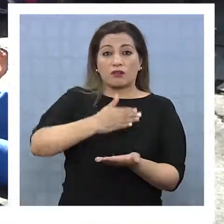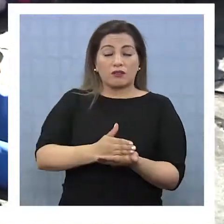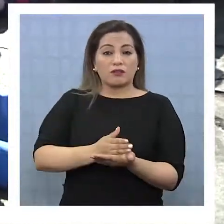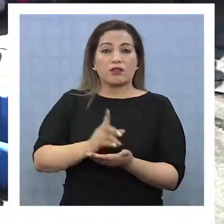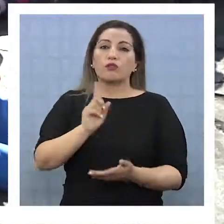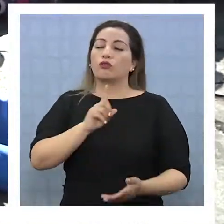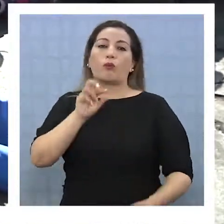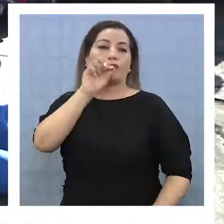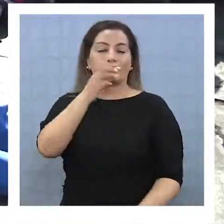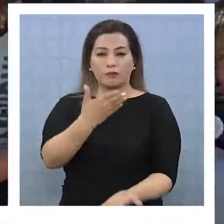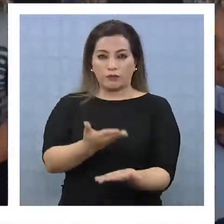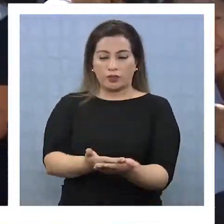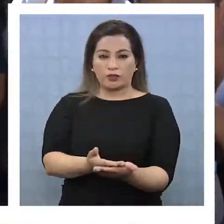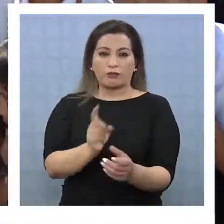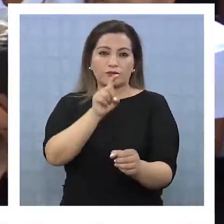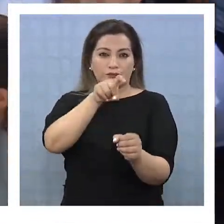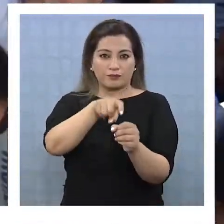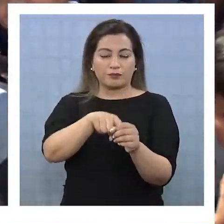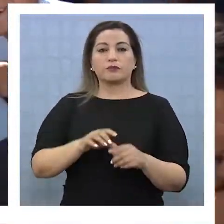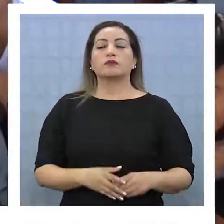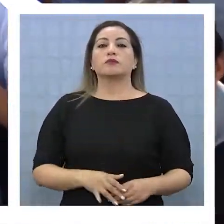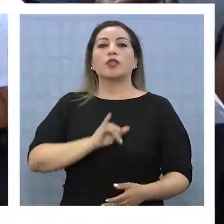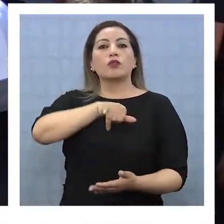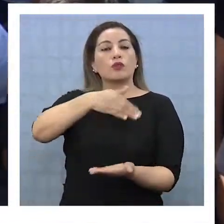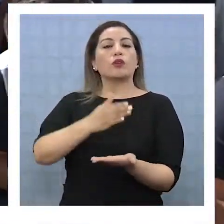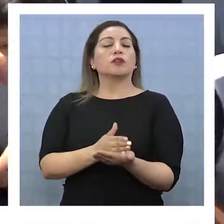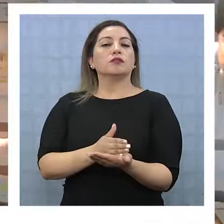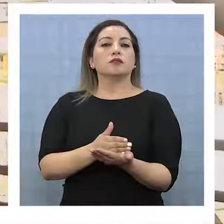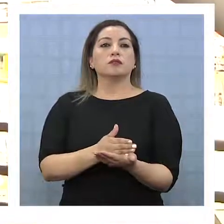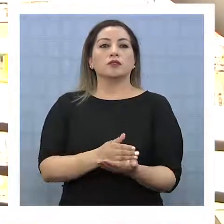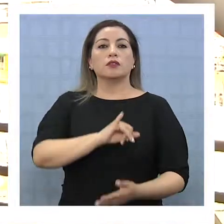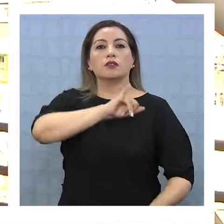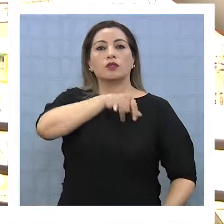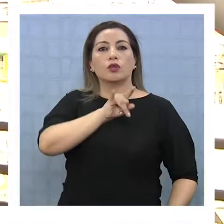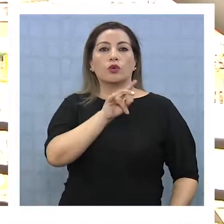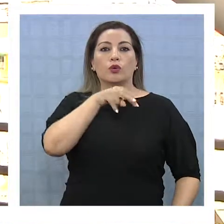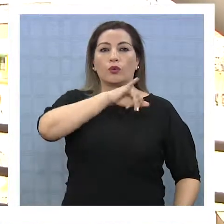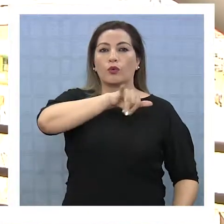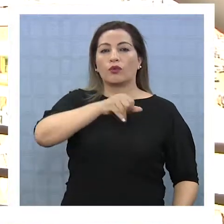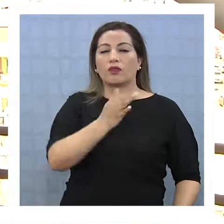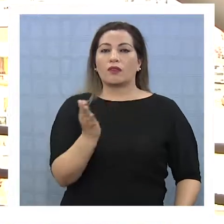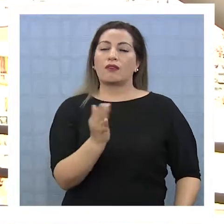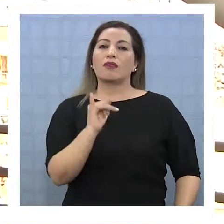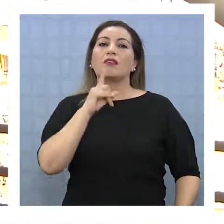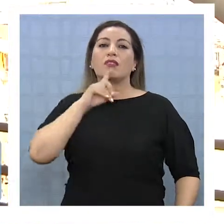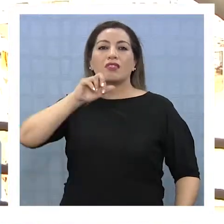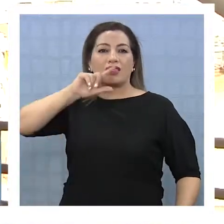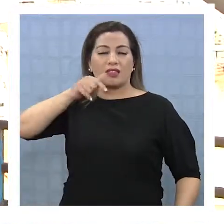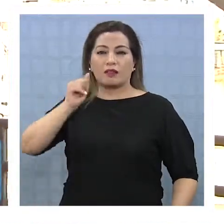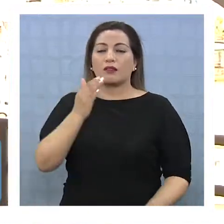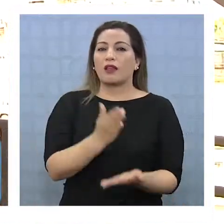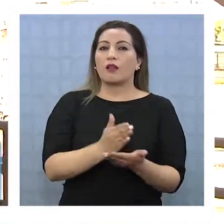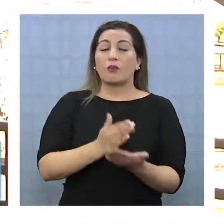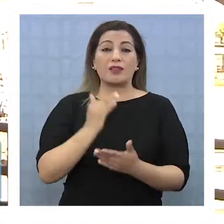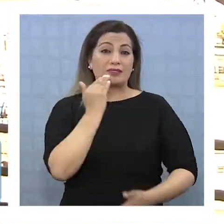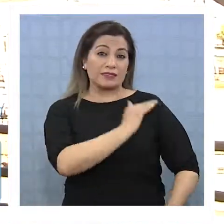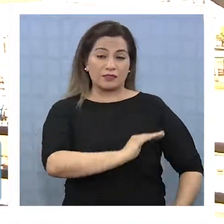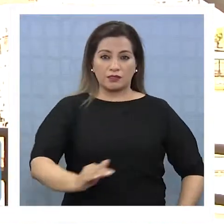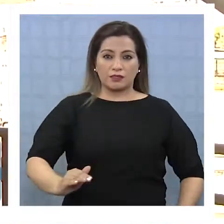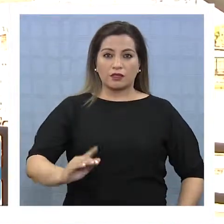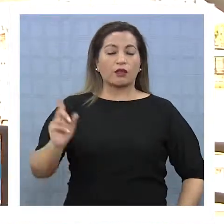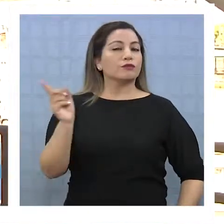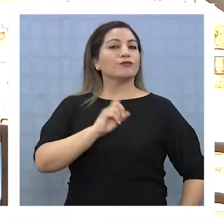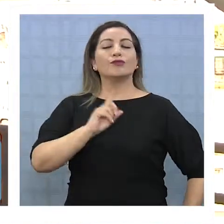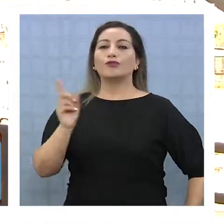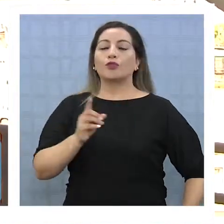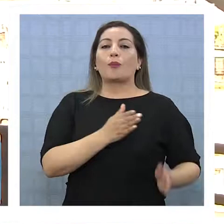no entran en este proceso de admisión escolar. Los jardines infantiles, Junji, Integra, las escuelas de párvulo, no